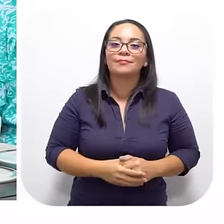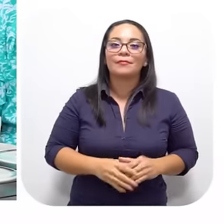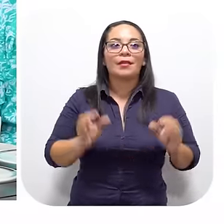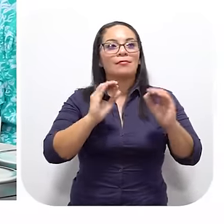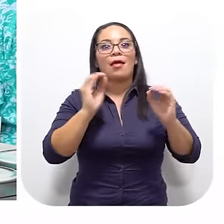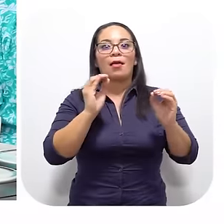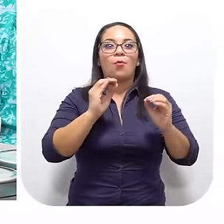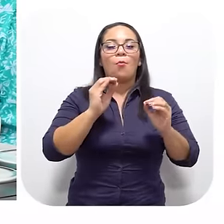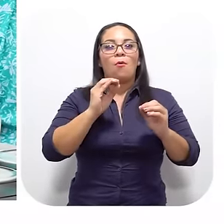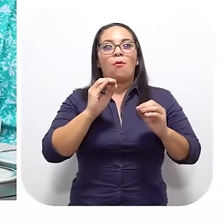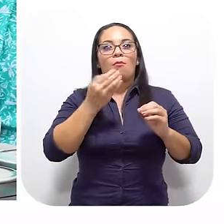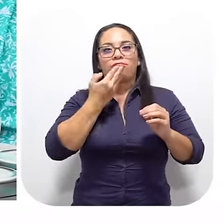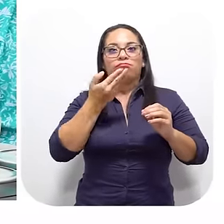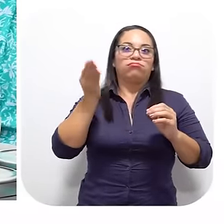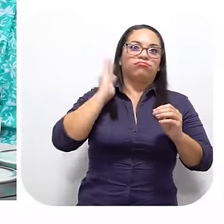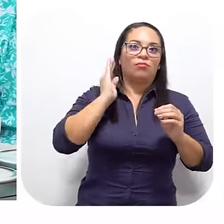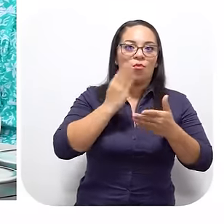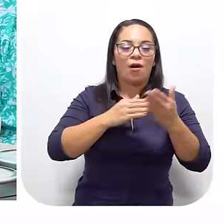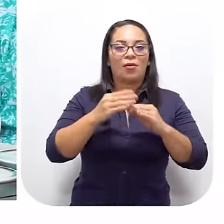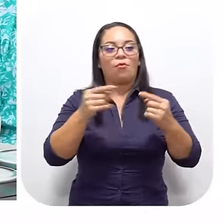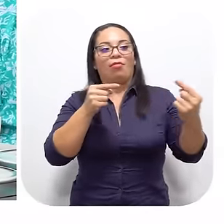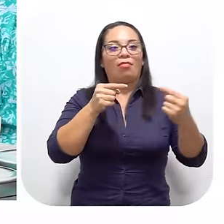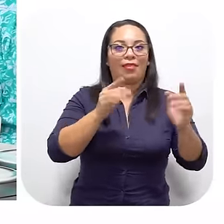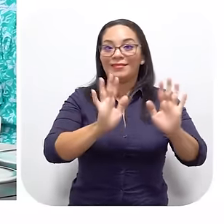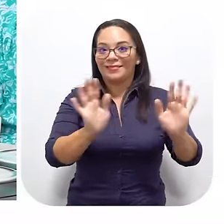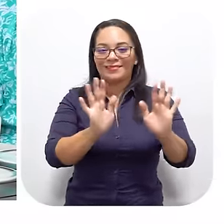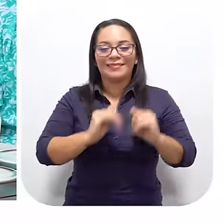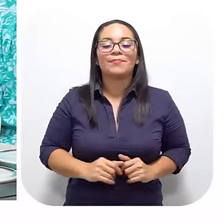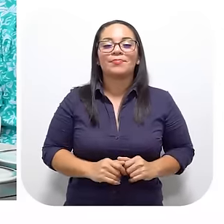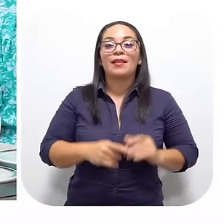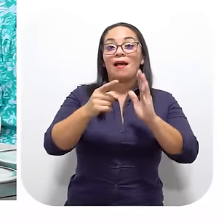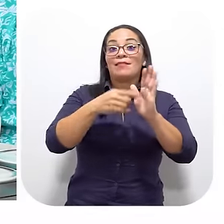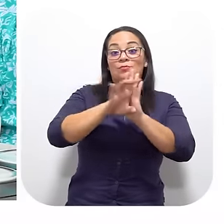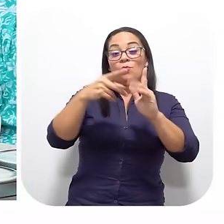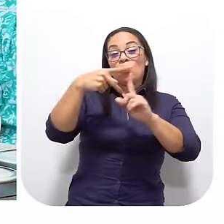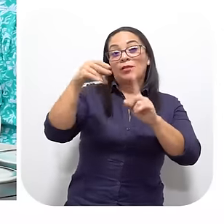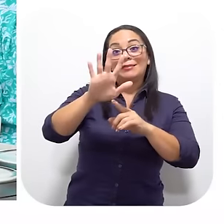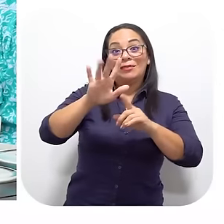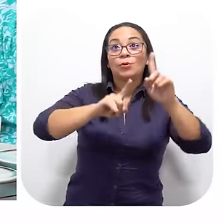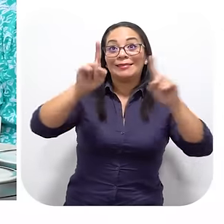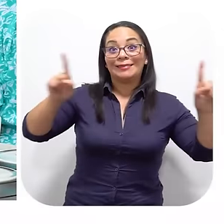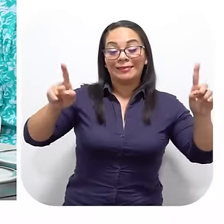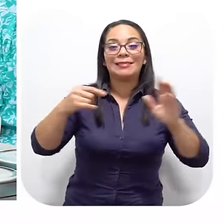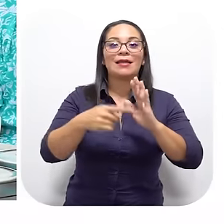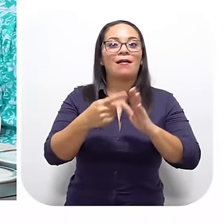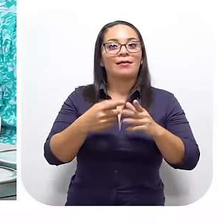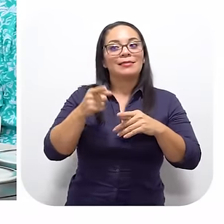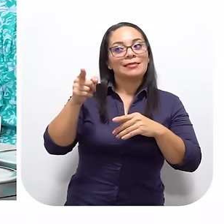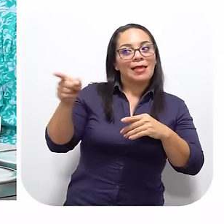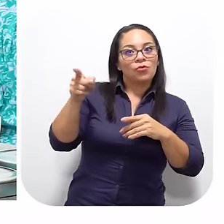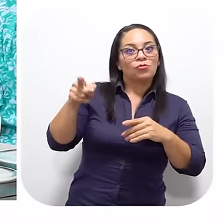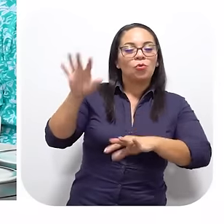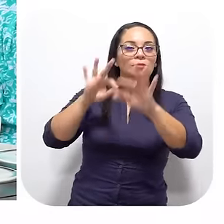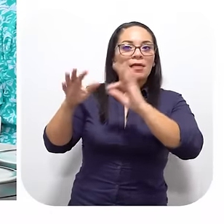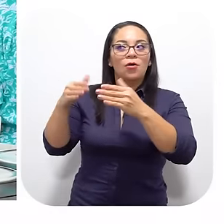¿Verdad? Sin tanto maquillaje Sin tanto Pleitesía ¿Verdad? Que a veces En un hotel Cinco estrellas Lo consiguen Pero